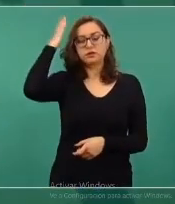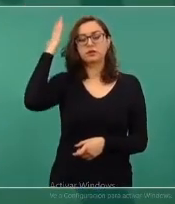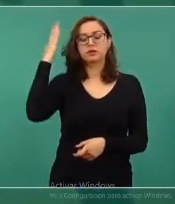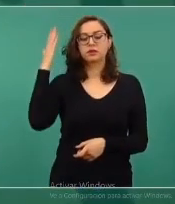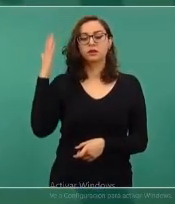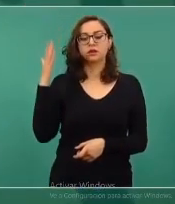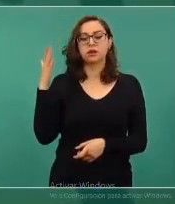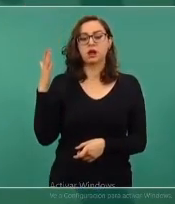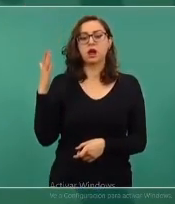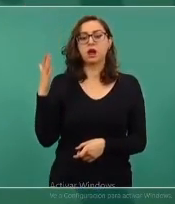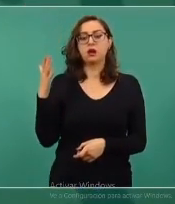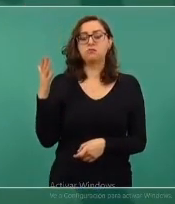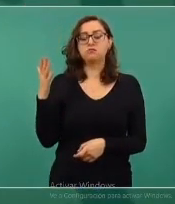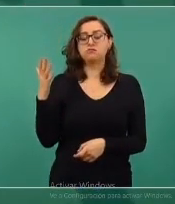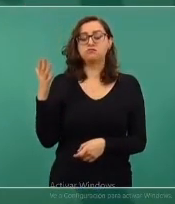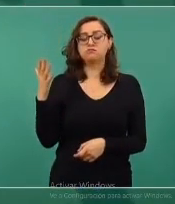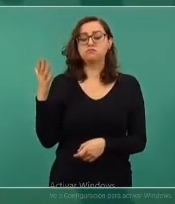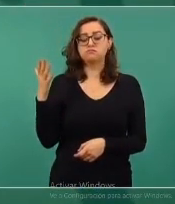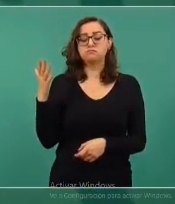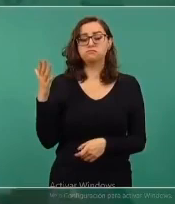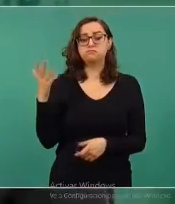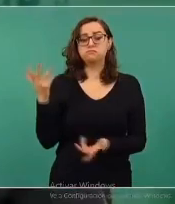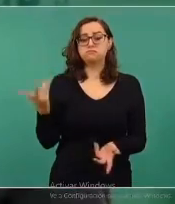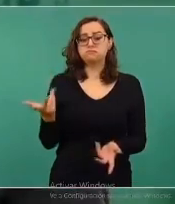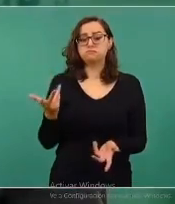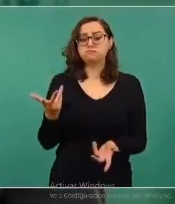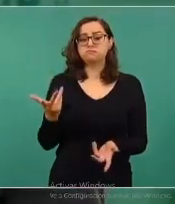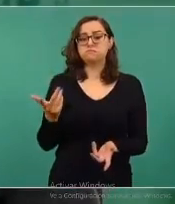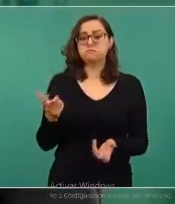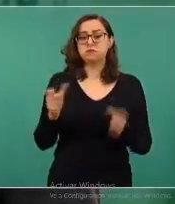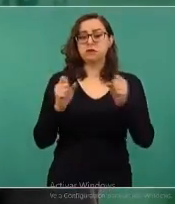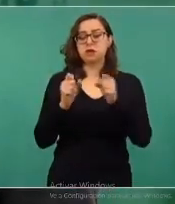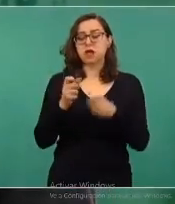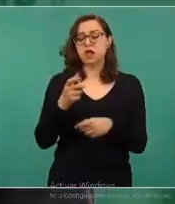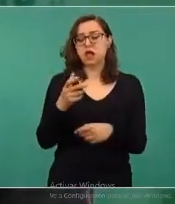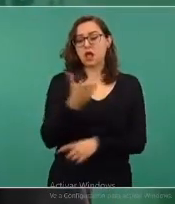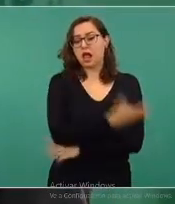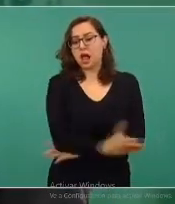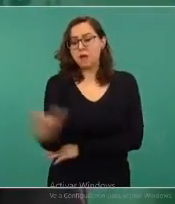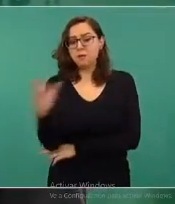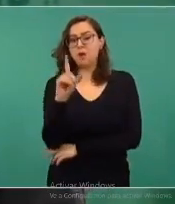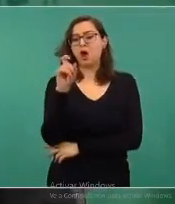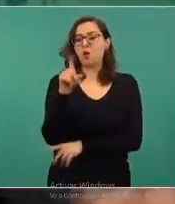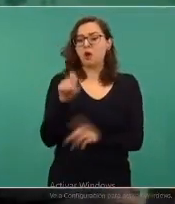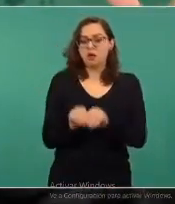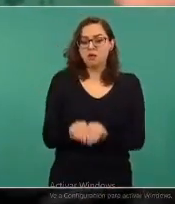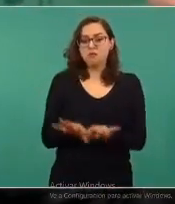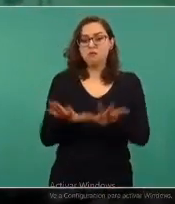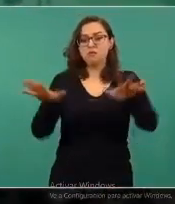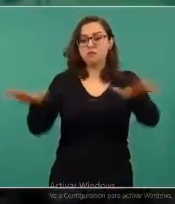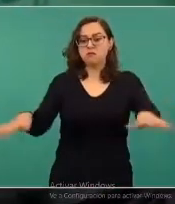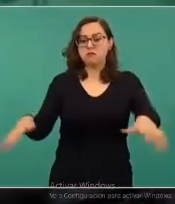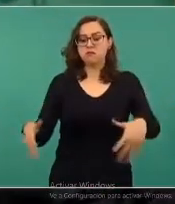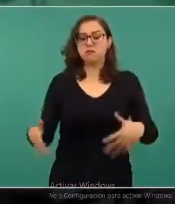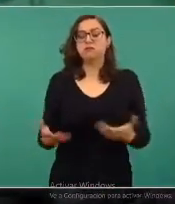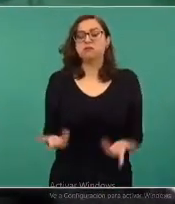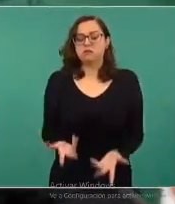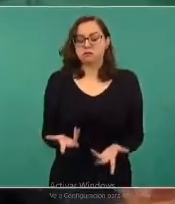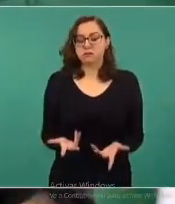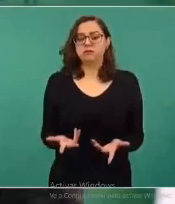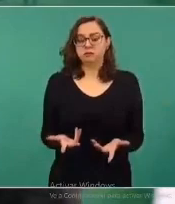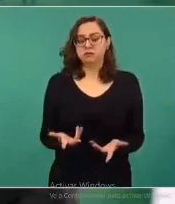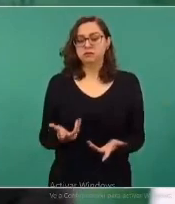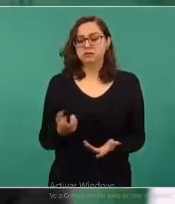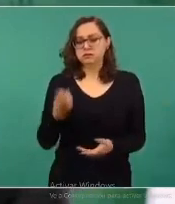los que tienen los sistemas de riego en la boquilla que entregaban todo.